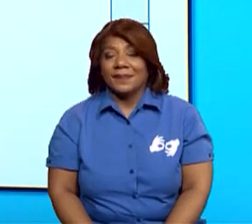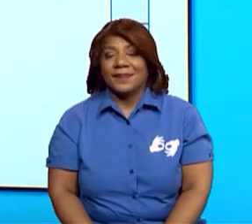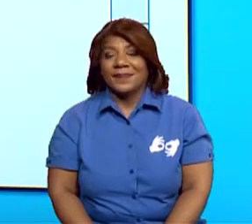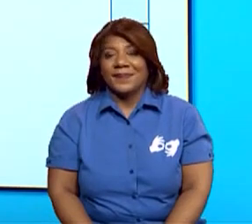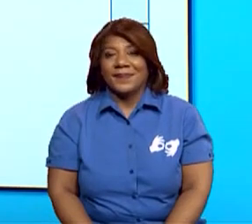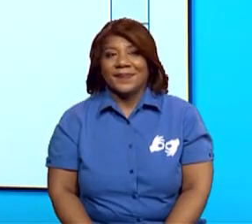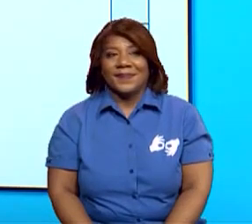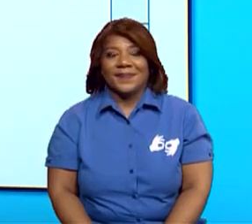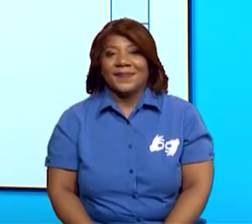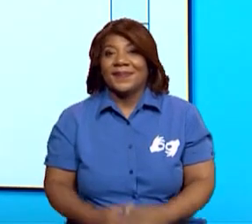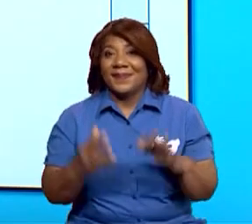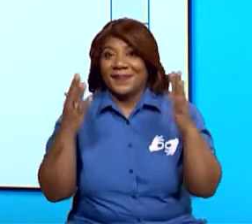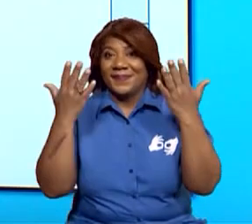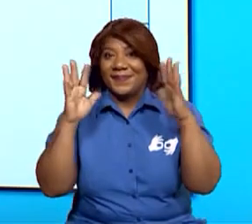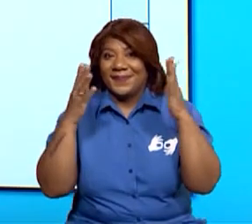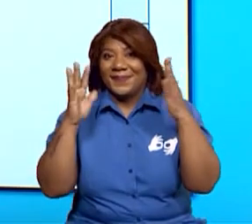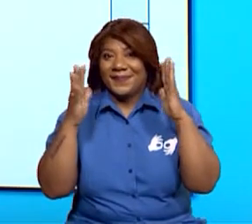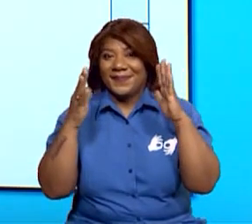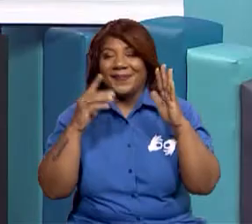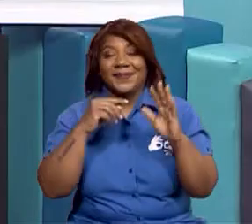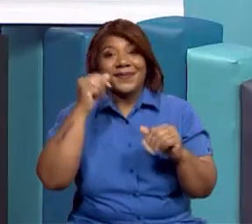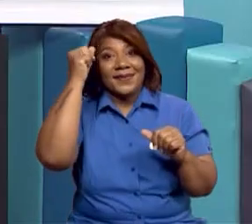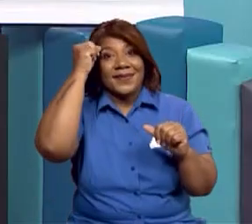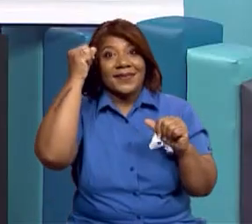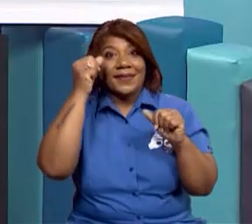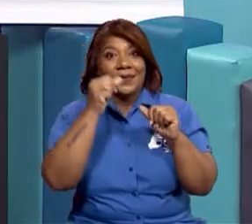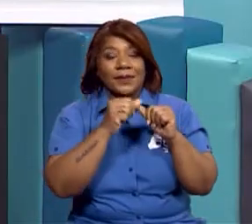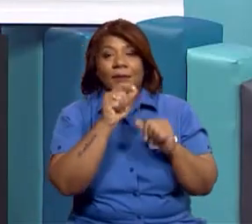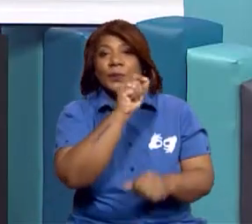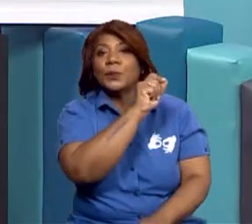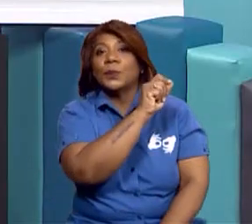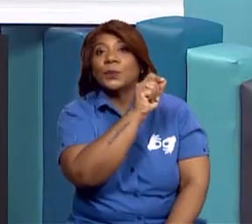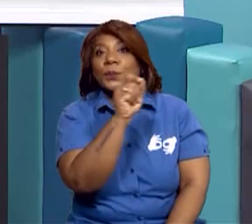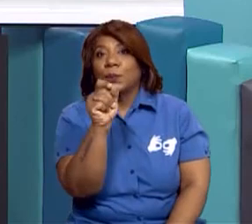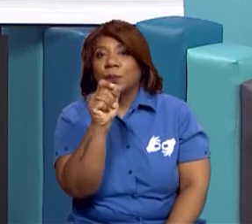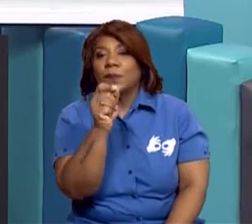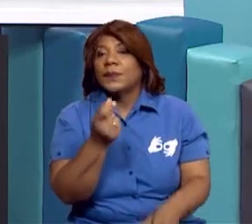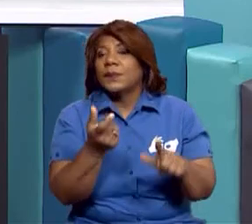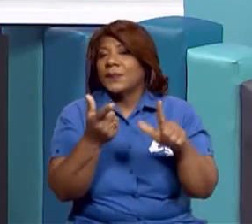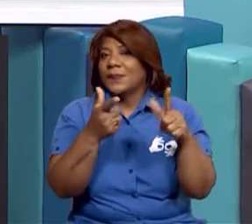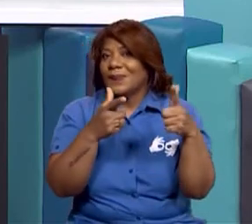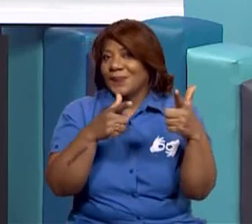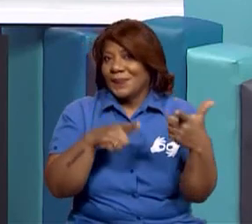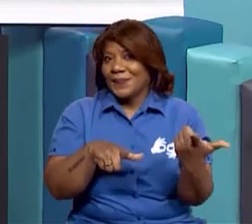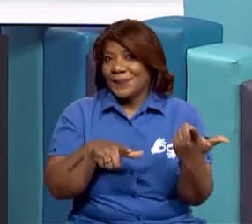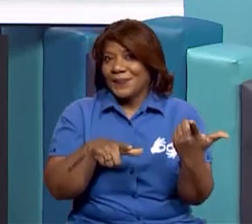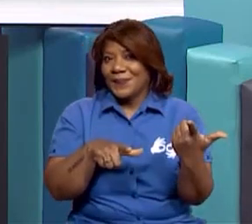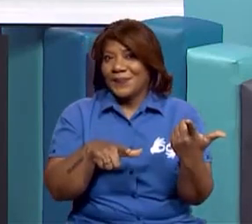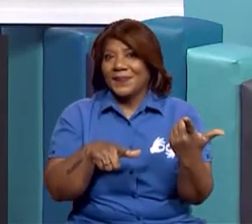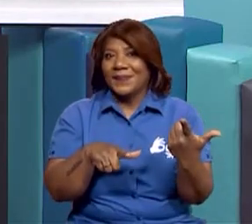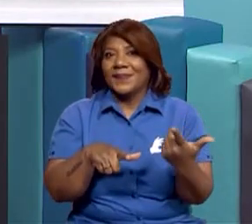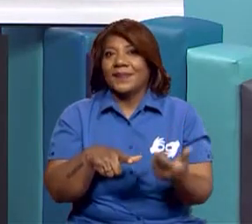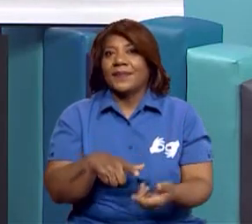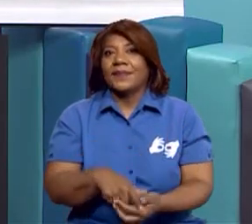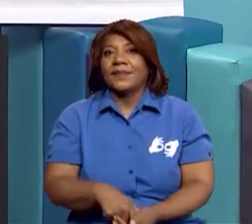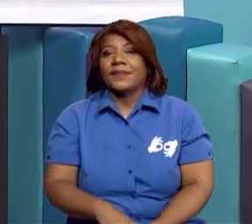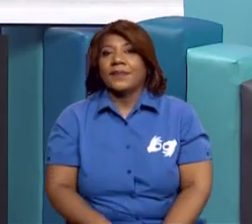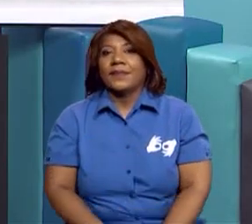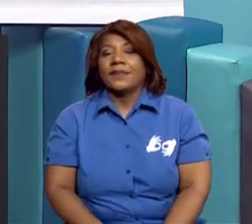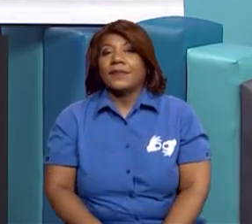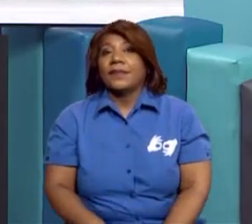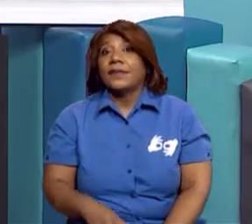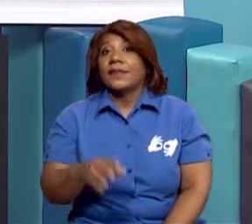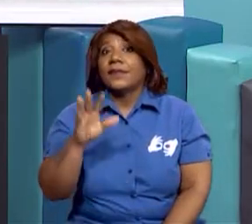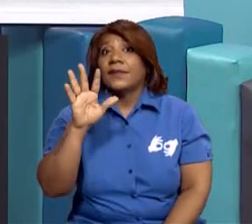Perfecto. recuerda colocar un ganchito o también la puedes tallar. ¿Ok? Y ya que había contado la número